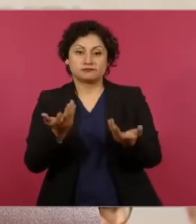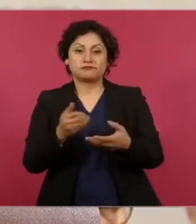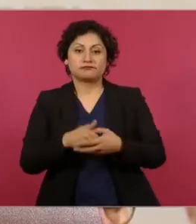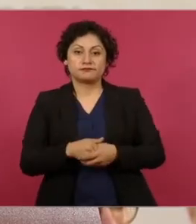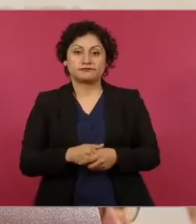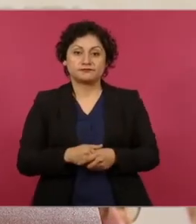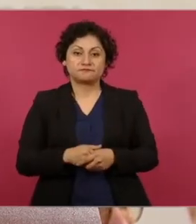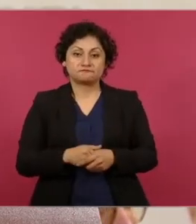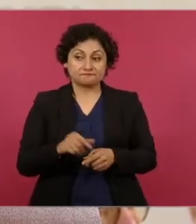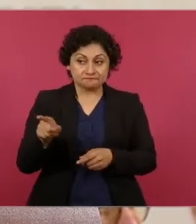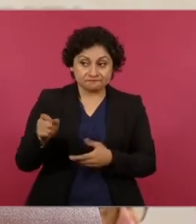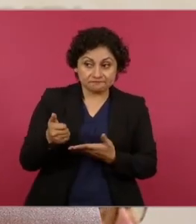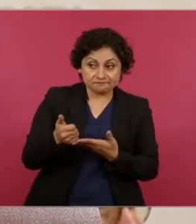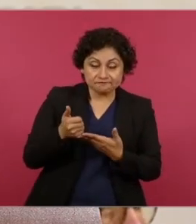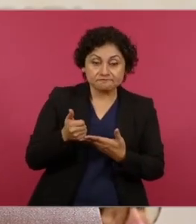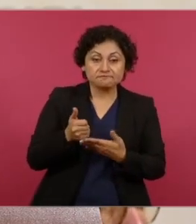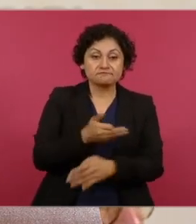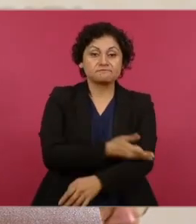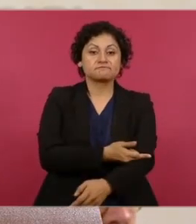aparece.